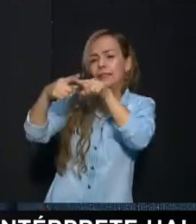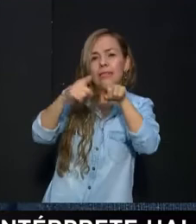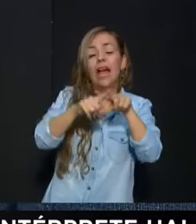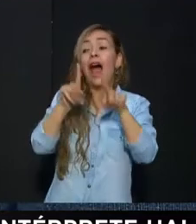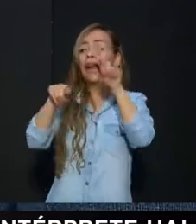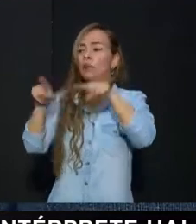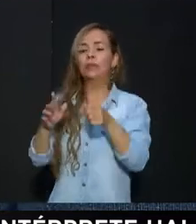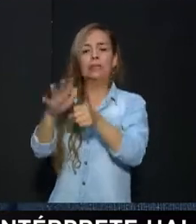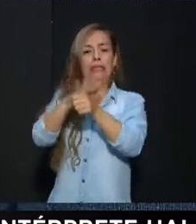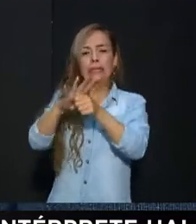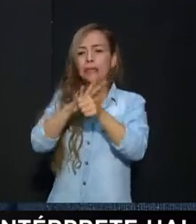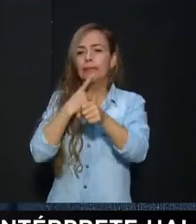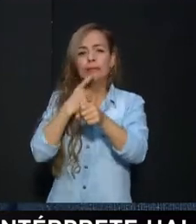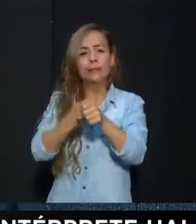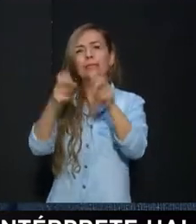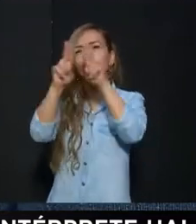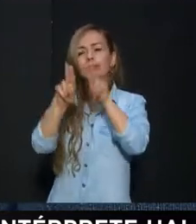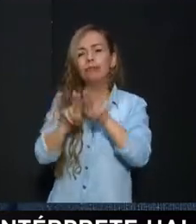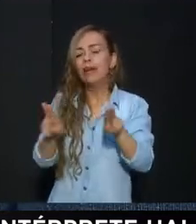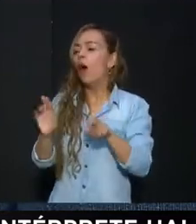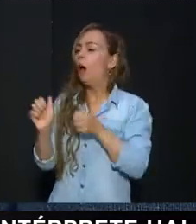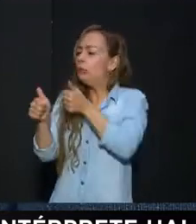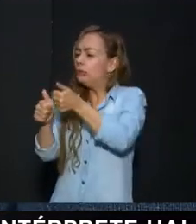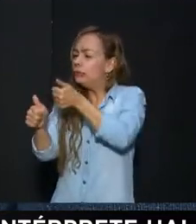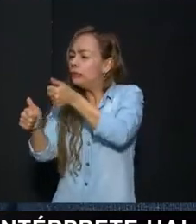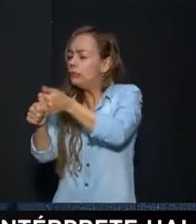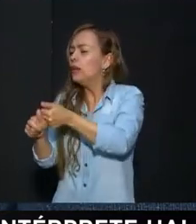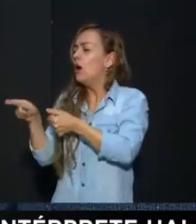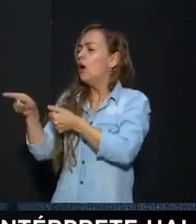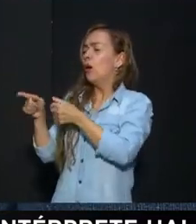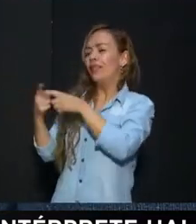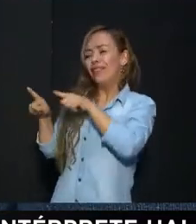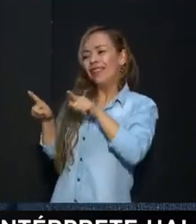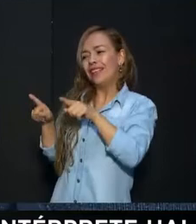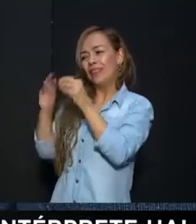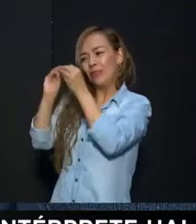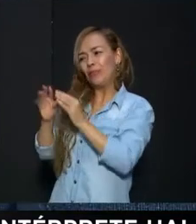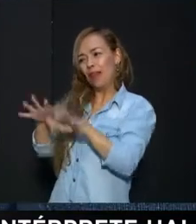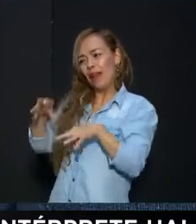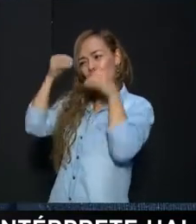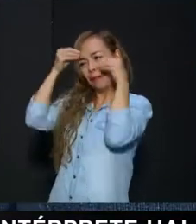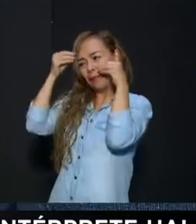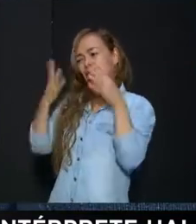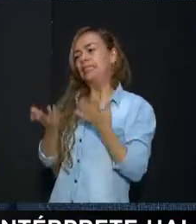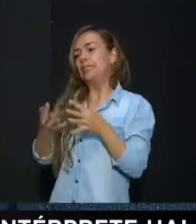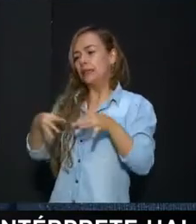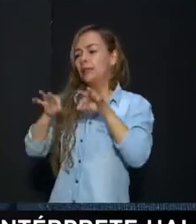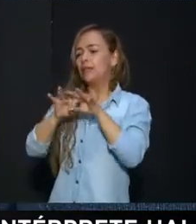de conectividad Condiciones de acompañamiento Condiciones de capacidades De ritmos y estilos de aprendizaje Que han